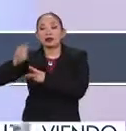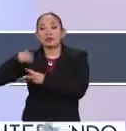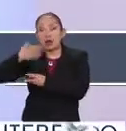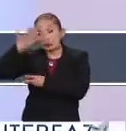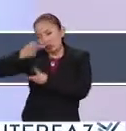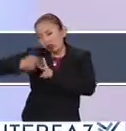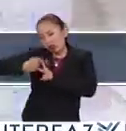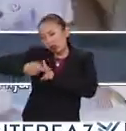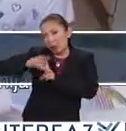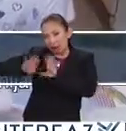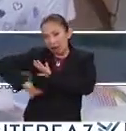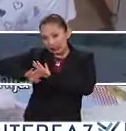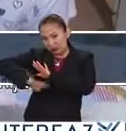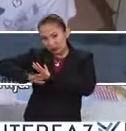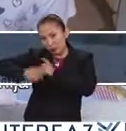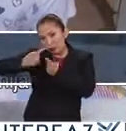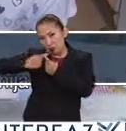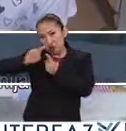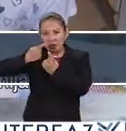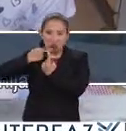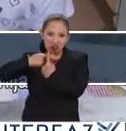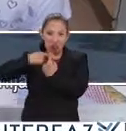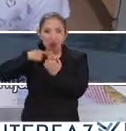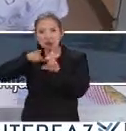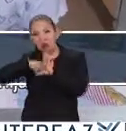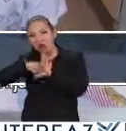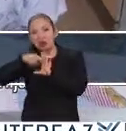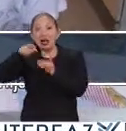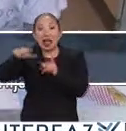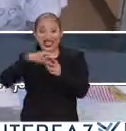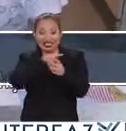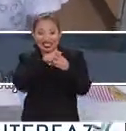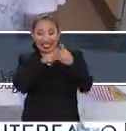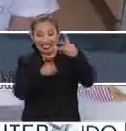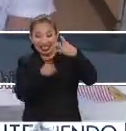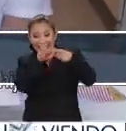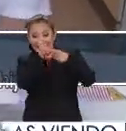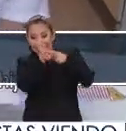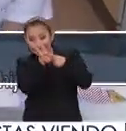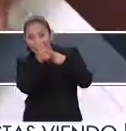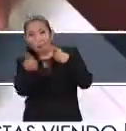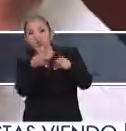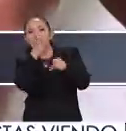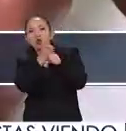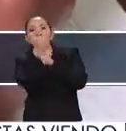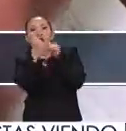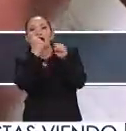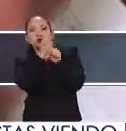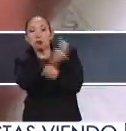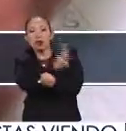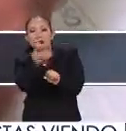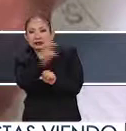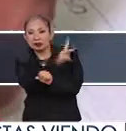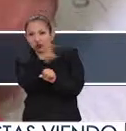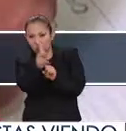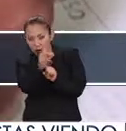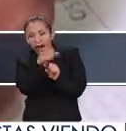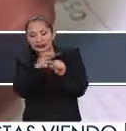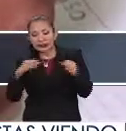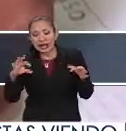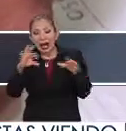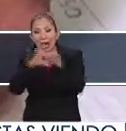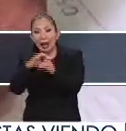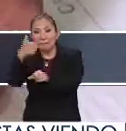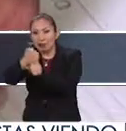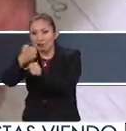dominar los cálculos básicos. Una vez que ellos aproban estos tres módulos, es el equivalente al segundo grado de primaria. Ahí ya los vinculamos